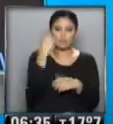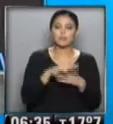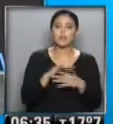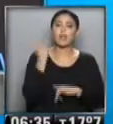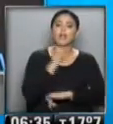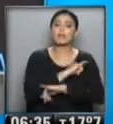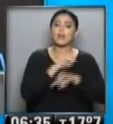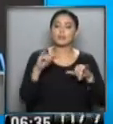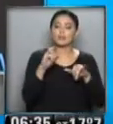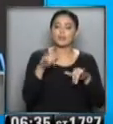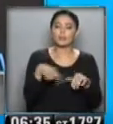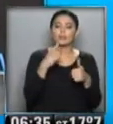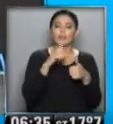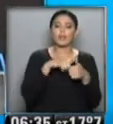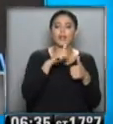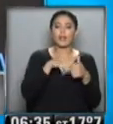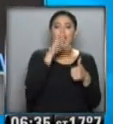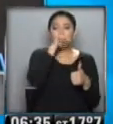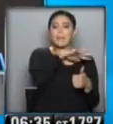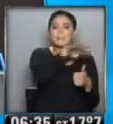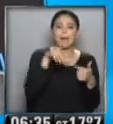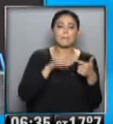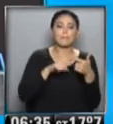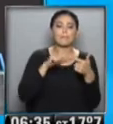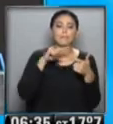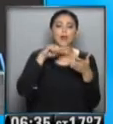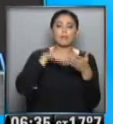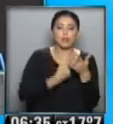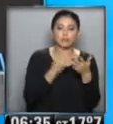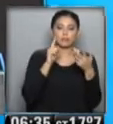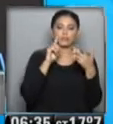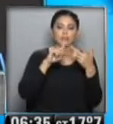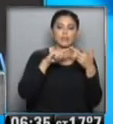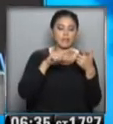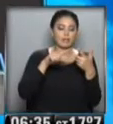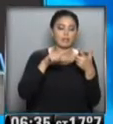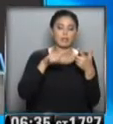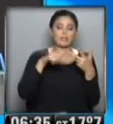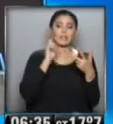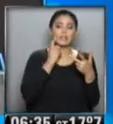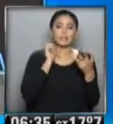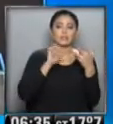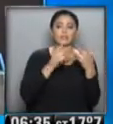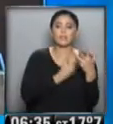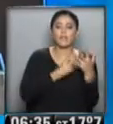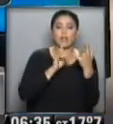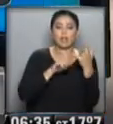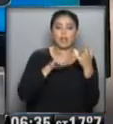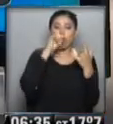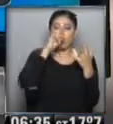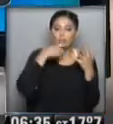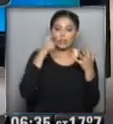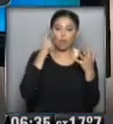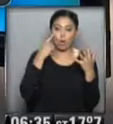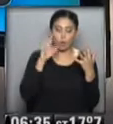de La Pampa... ...norte de la provincia de Buenos Aires... ...entre Ríos, Santa Fe... ...corrientes... ...atención correntinos...